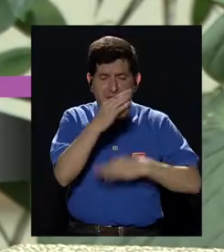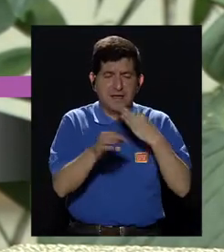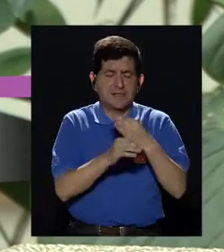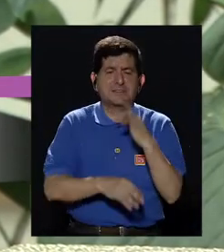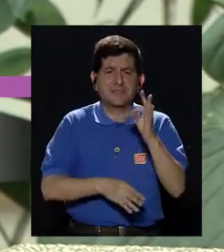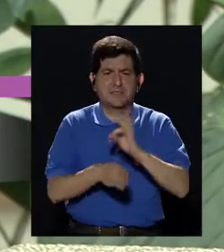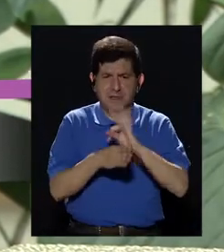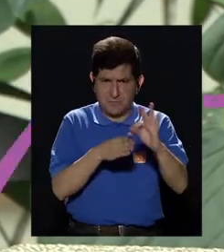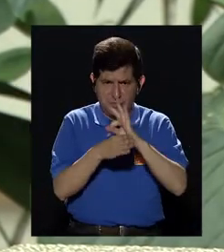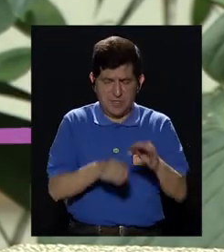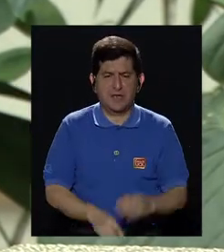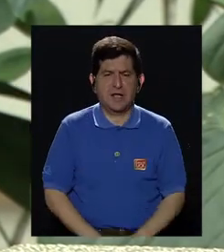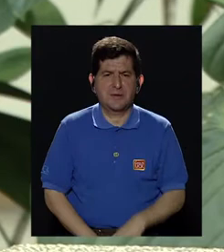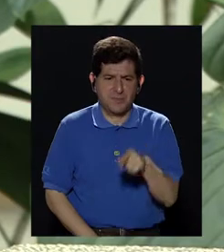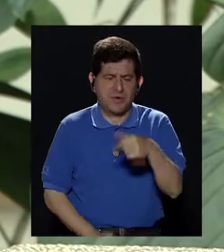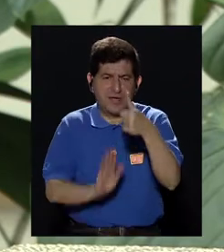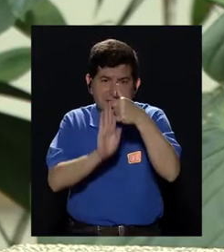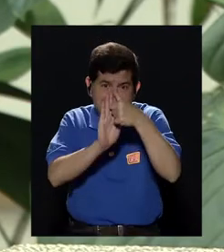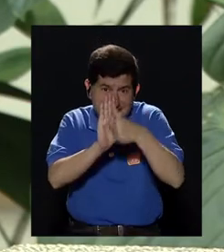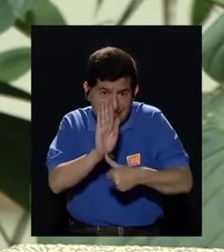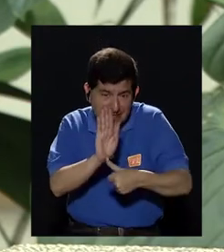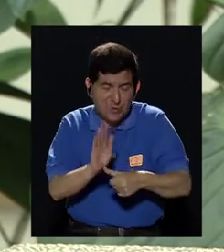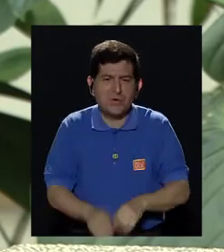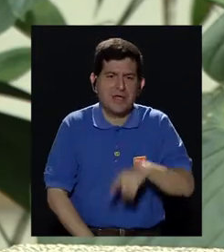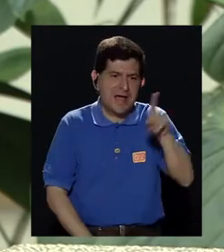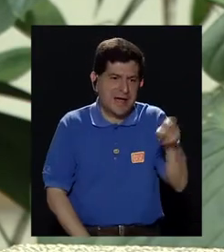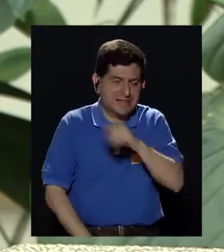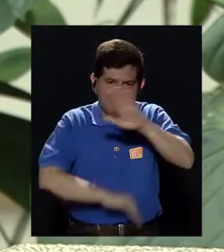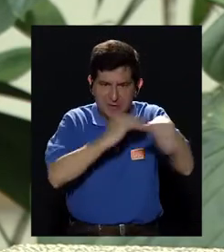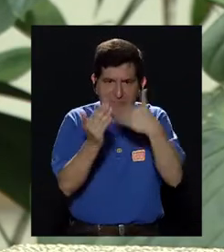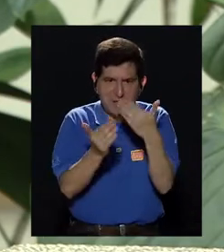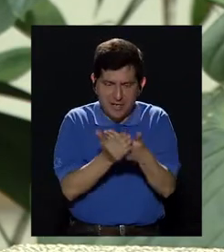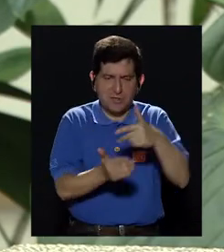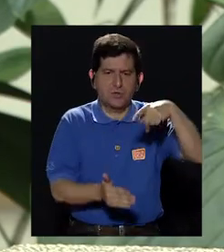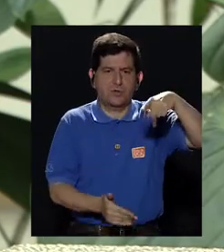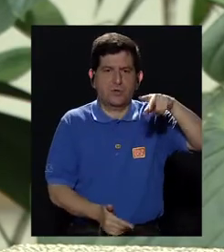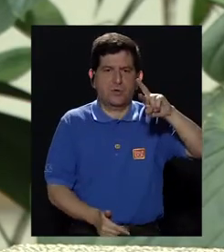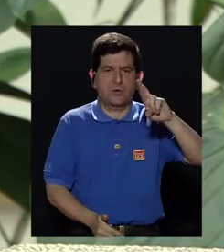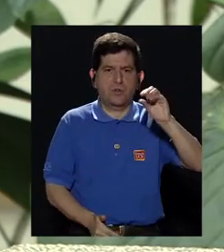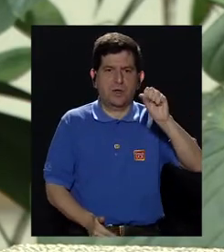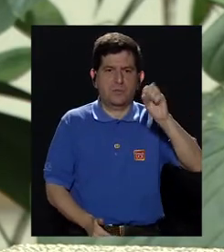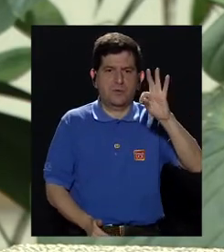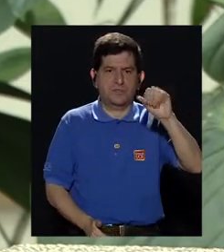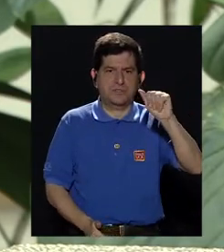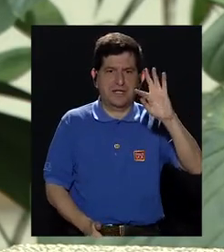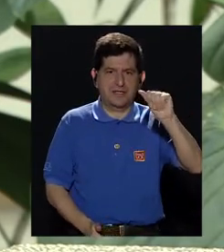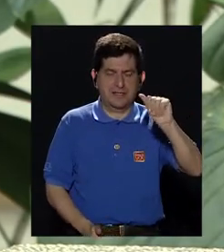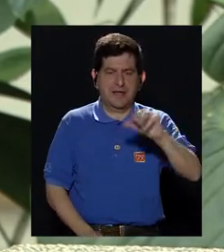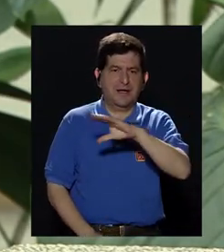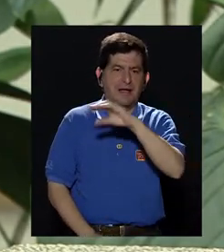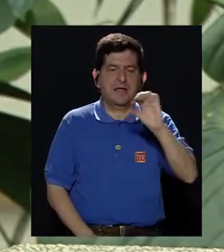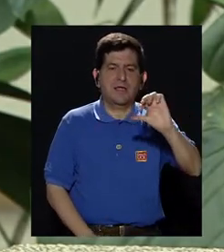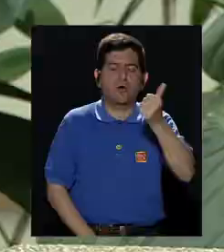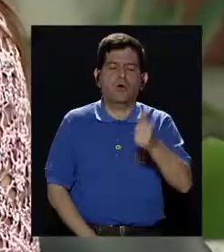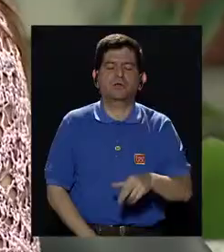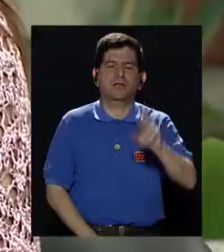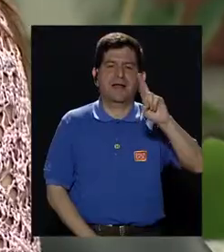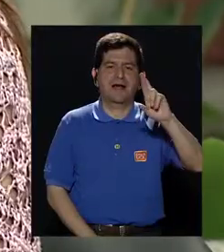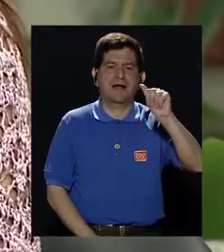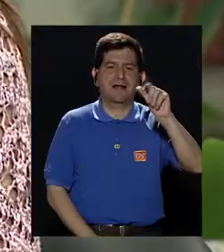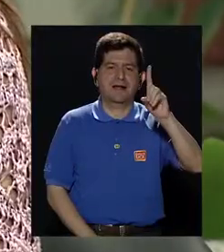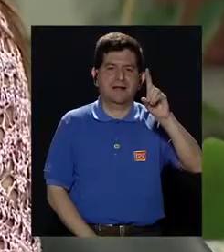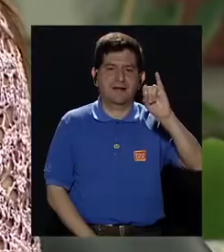terapia curativa sería por una incisión donde quitamos la totalidad de la próstata y la otra opción sería radioterapia.